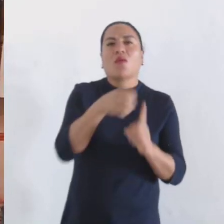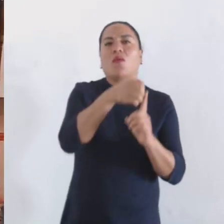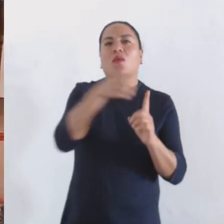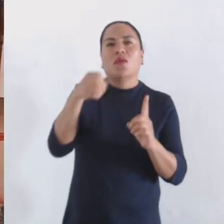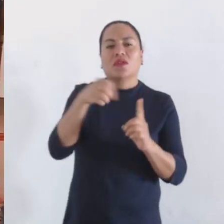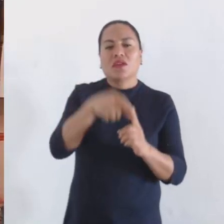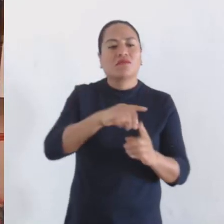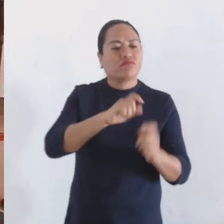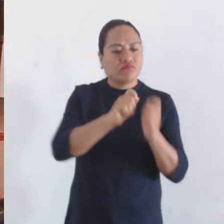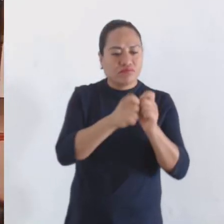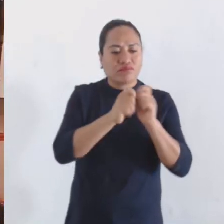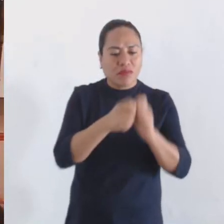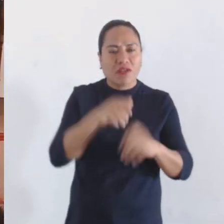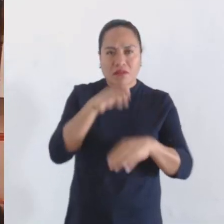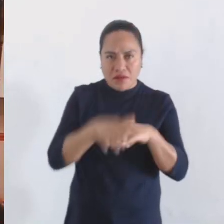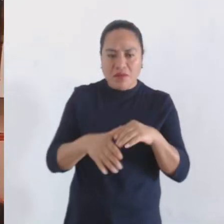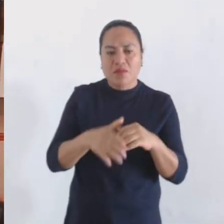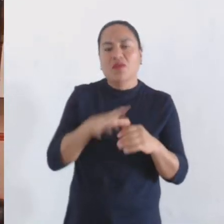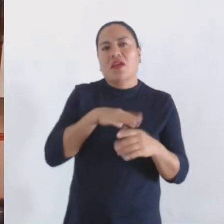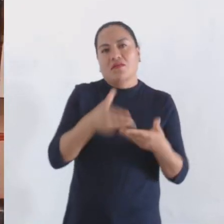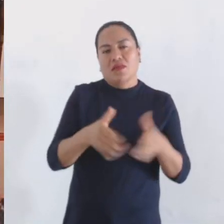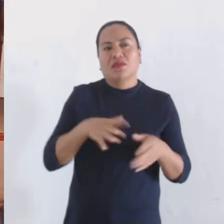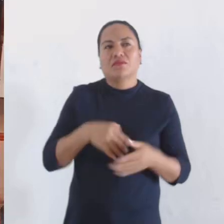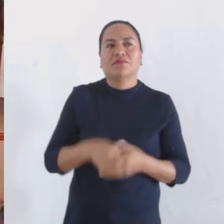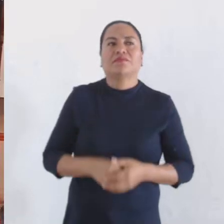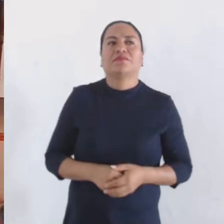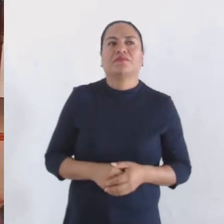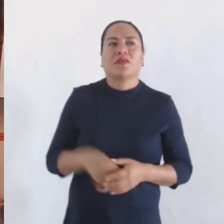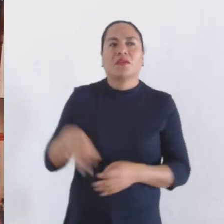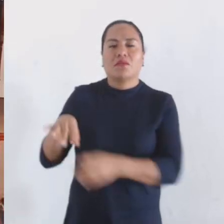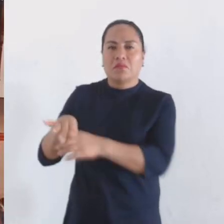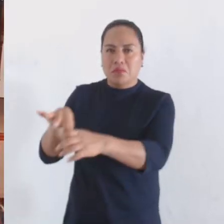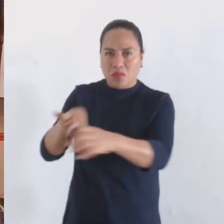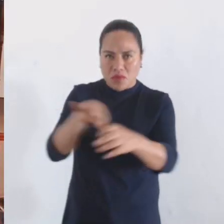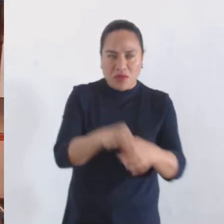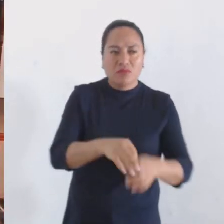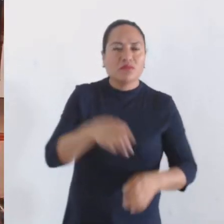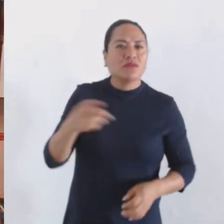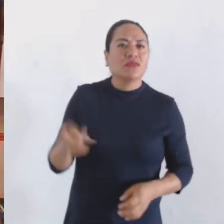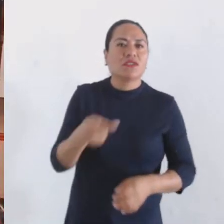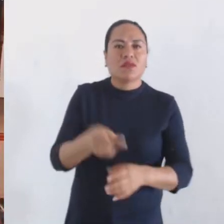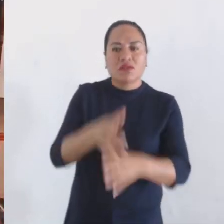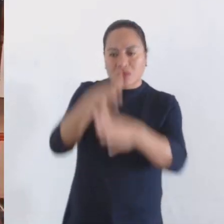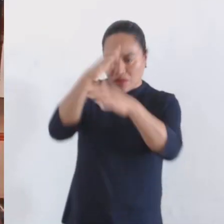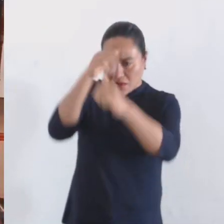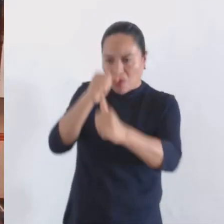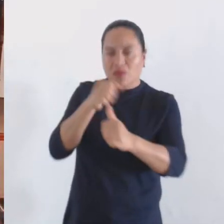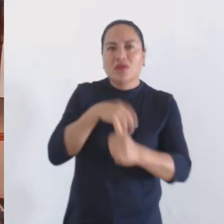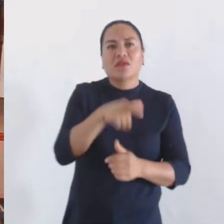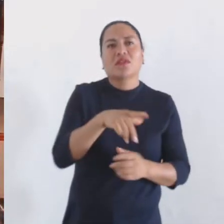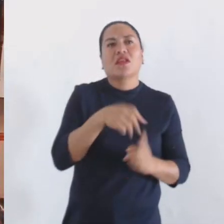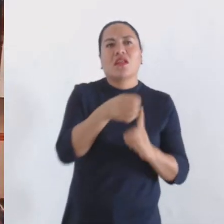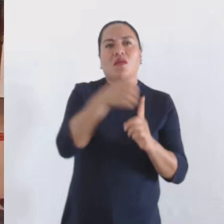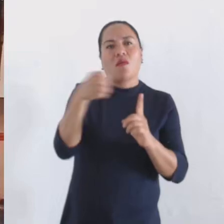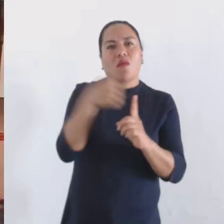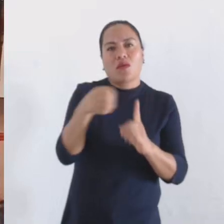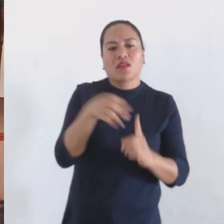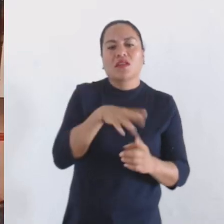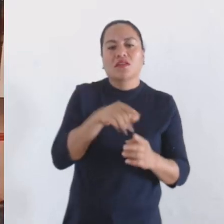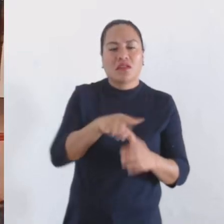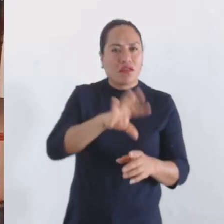incluyendo las modificaciones correspondientes. En votación económica, se pregunta si es de aprobarse el proyecto de orden del día